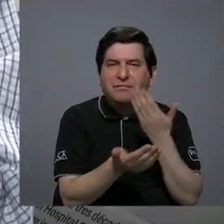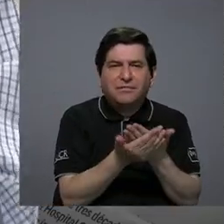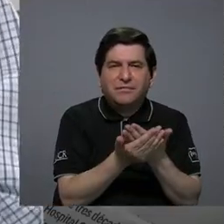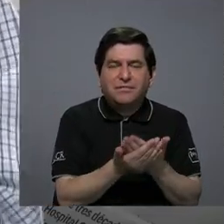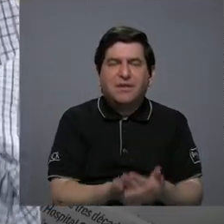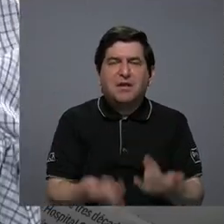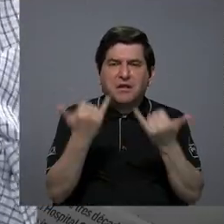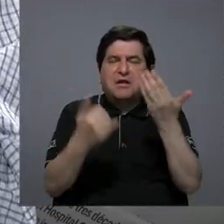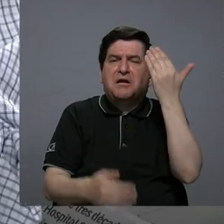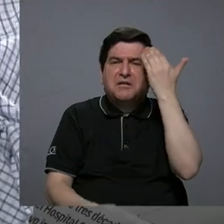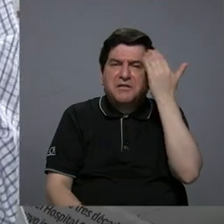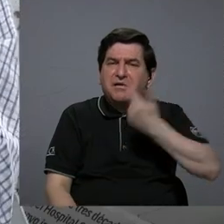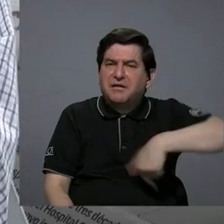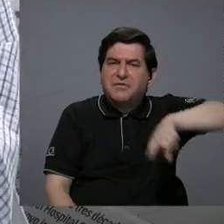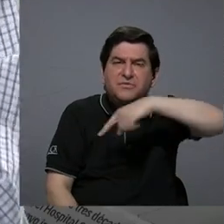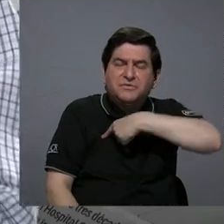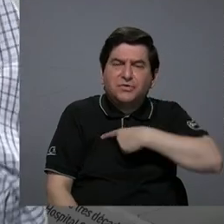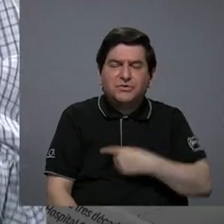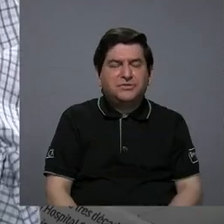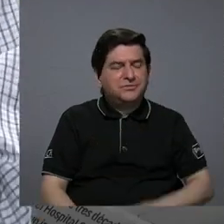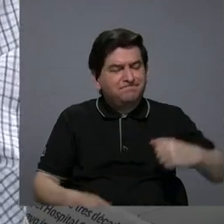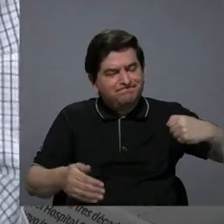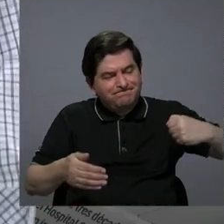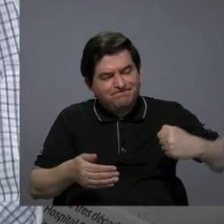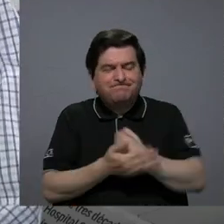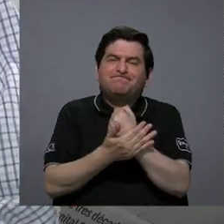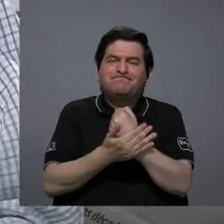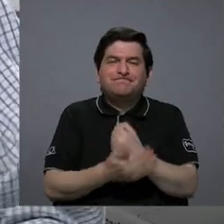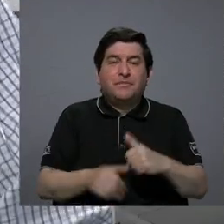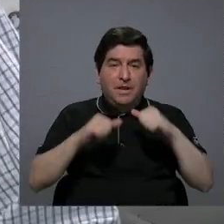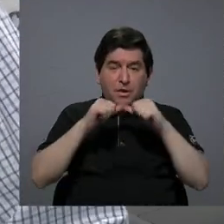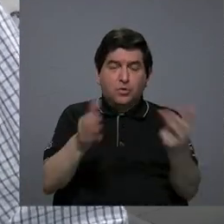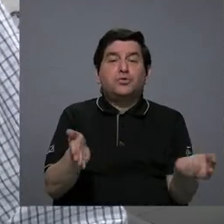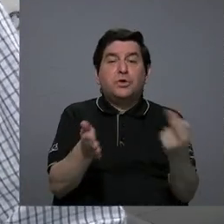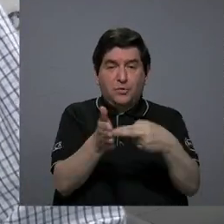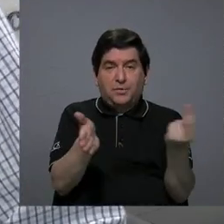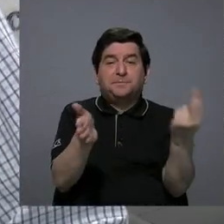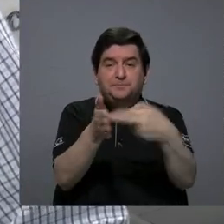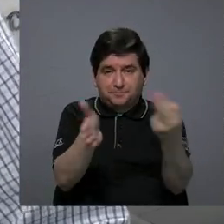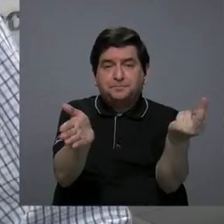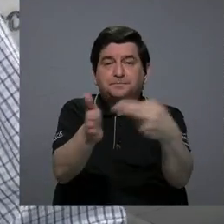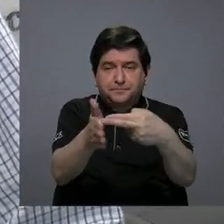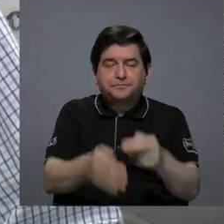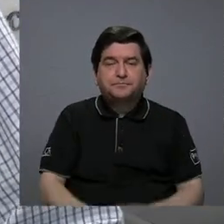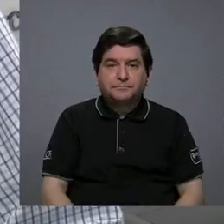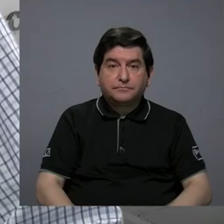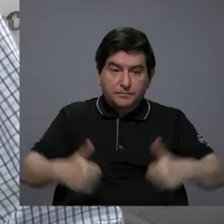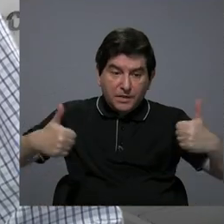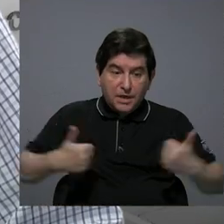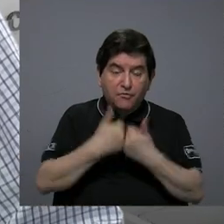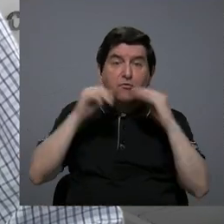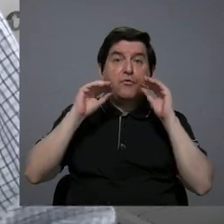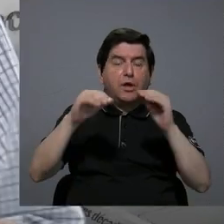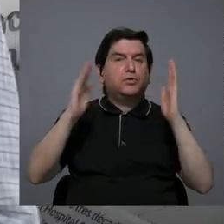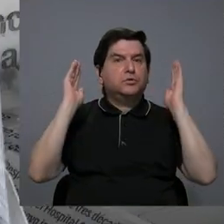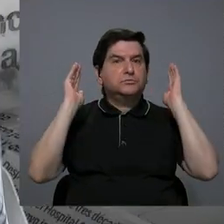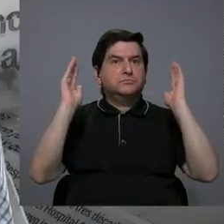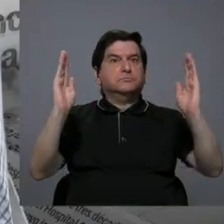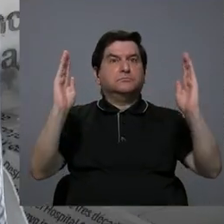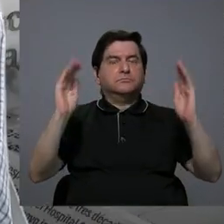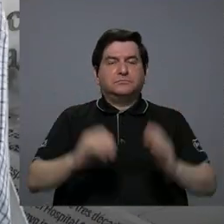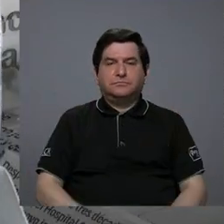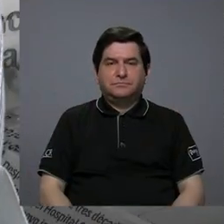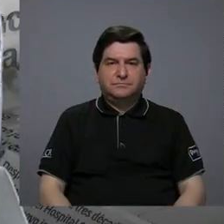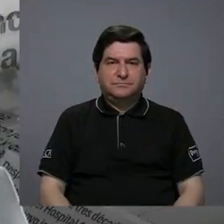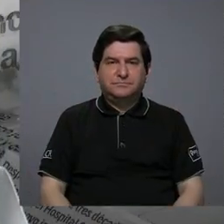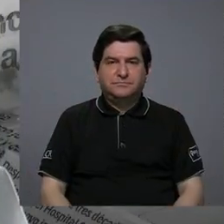conocíamos y que lamentablemente se sigue reiterando. los retos en educación son enormes y lo